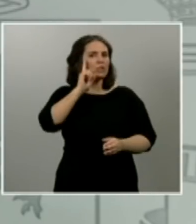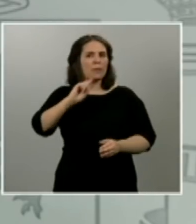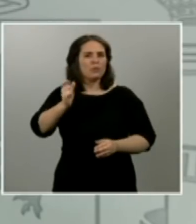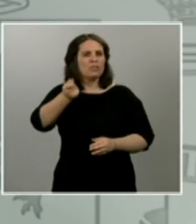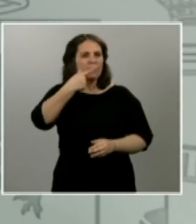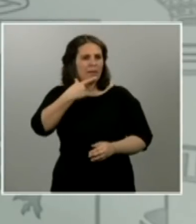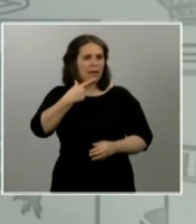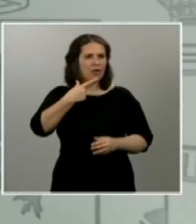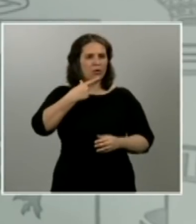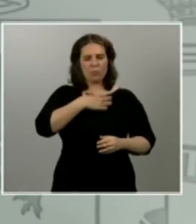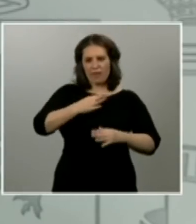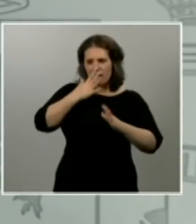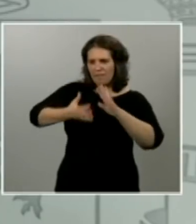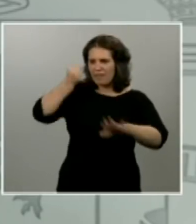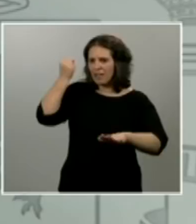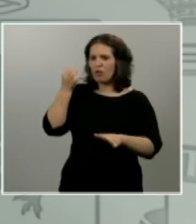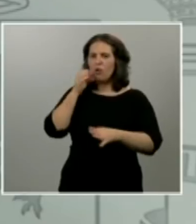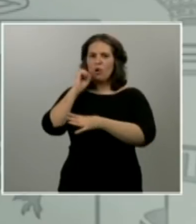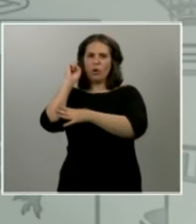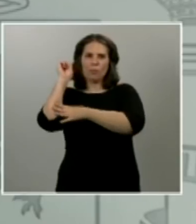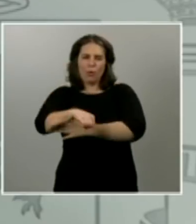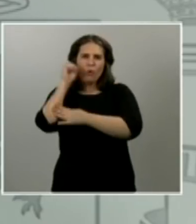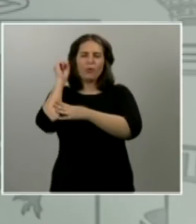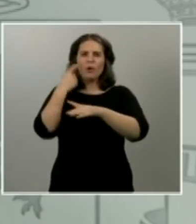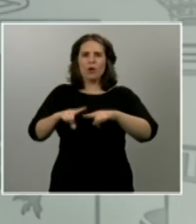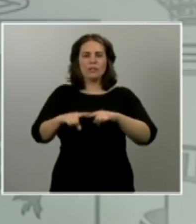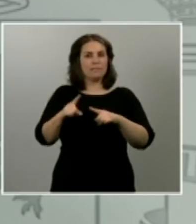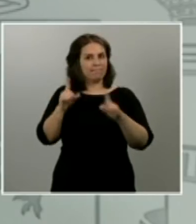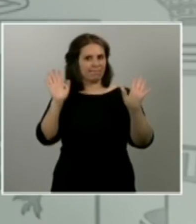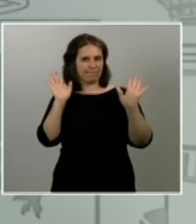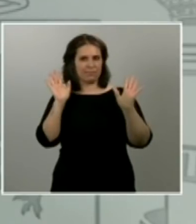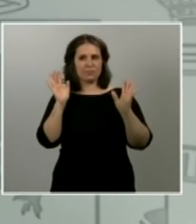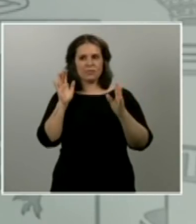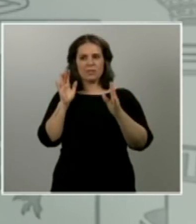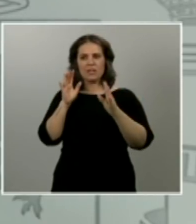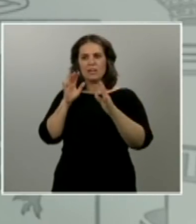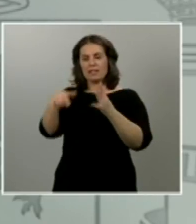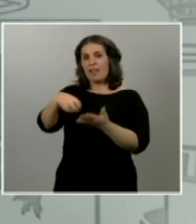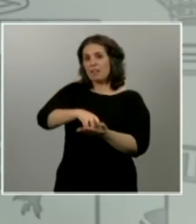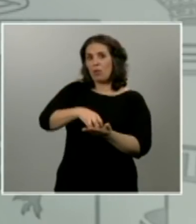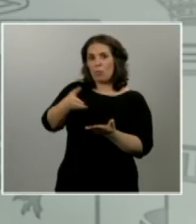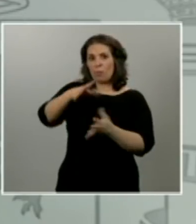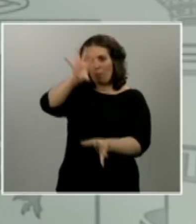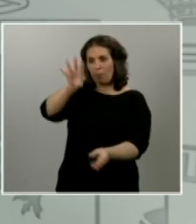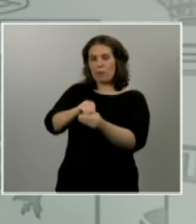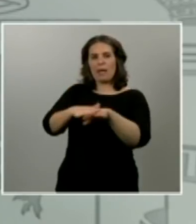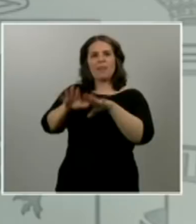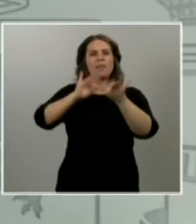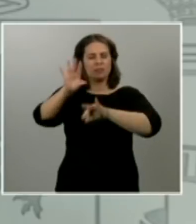pueden frenarlo que pueden derrotarlo en definitiva todo lo que sabemos por tanto esa incertidumbre en la toma de decisiones también